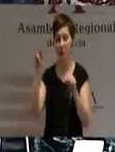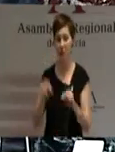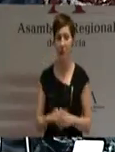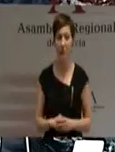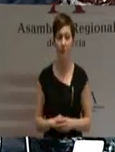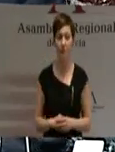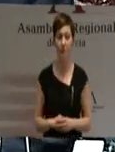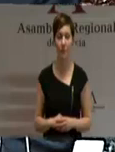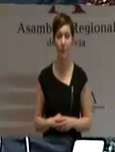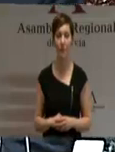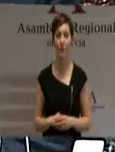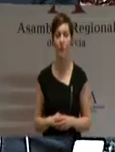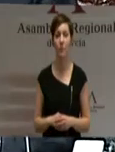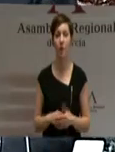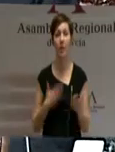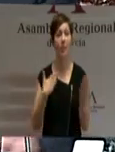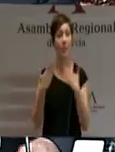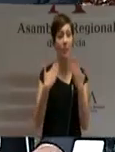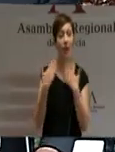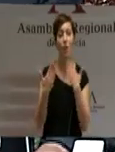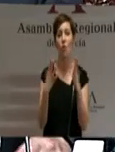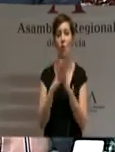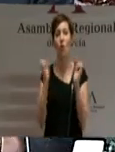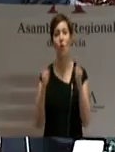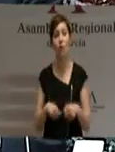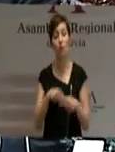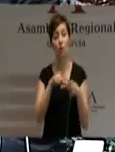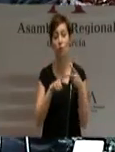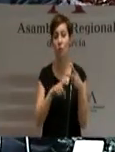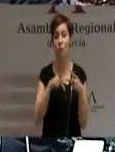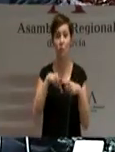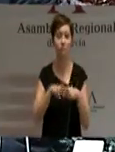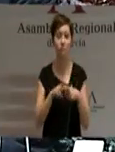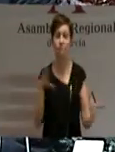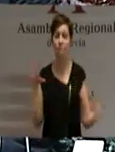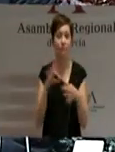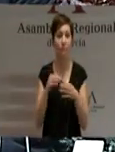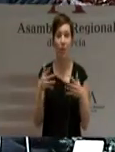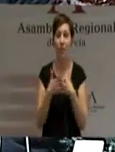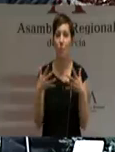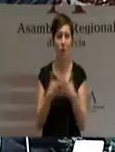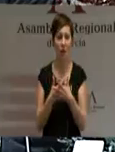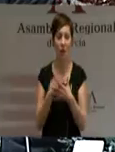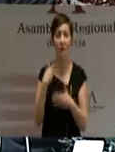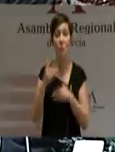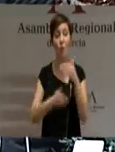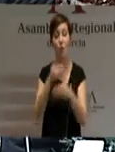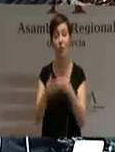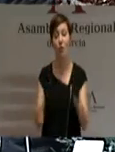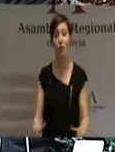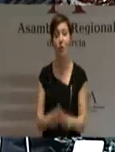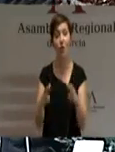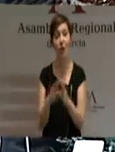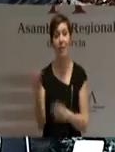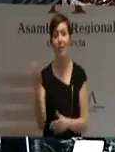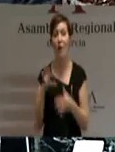diálogo y el consenso son instrumentos trascendentales para la democracia. No hay progreso social si no es desde la unión de los